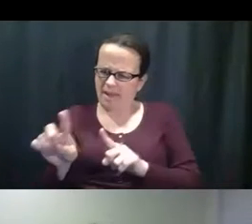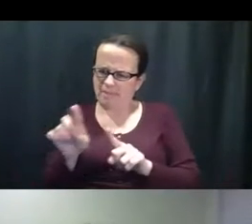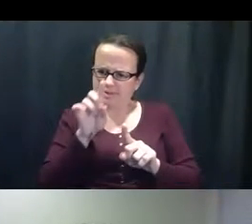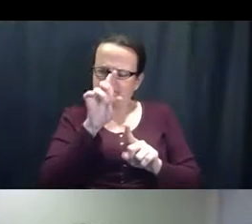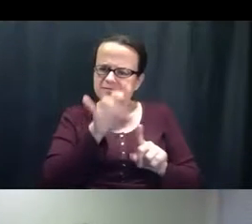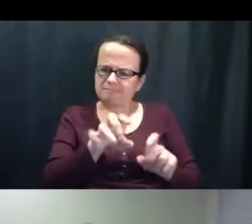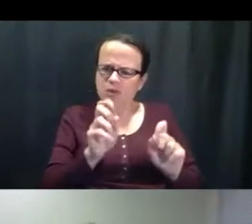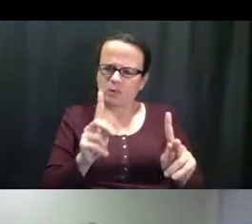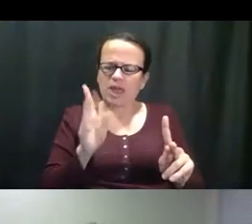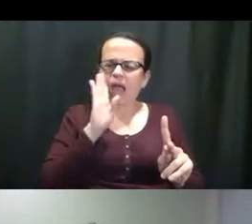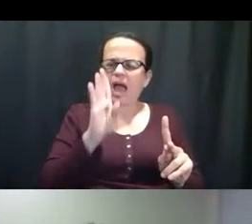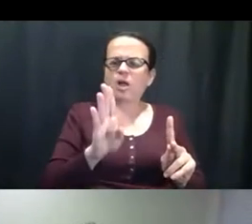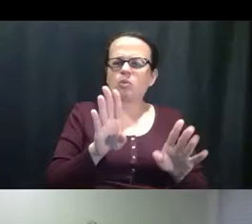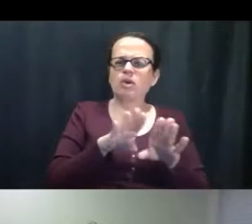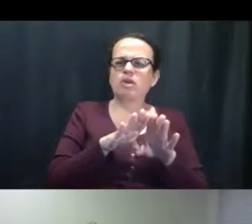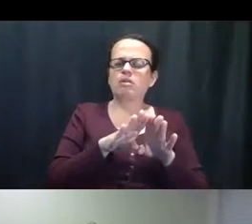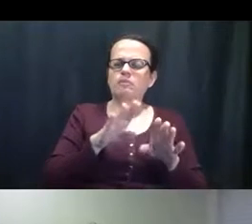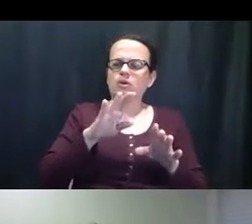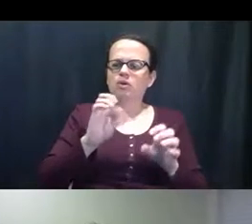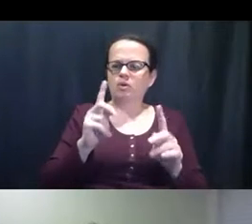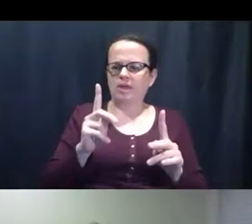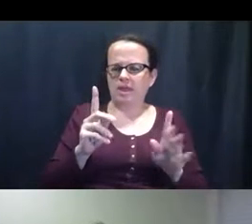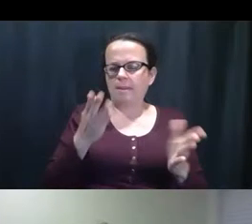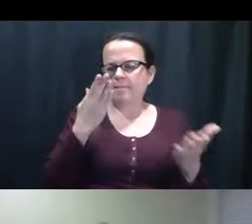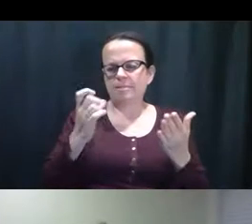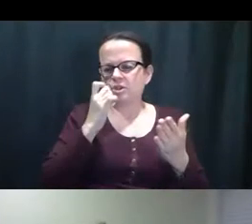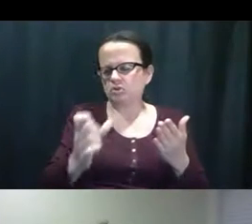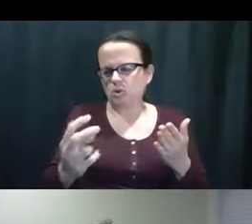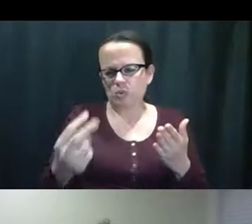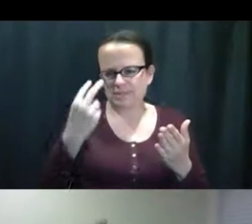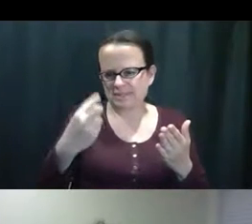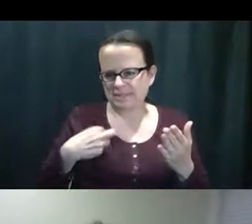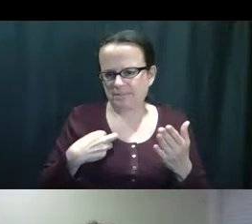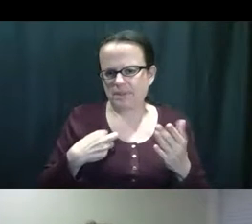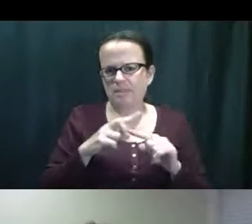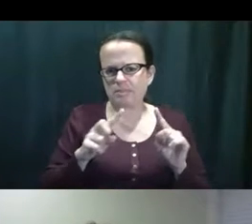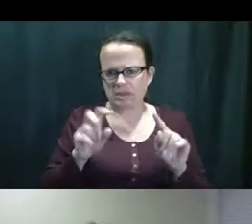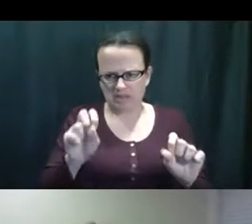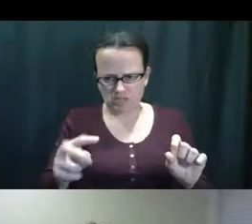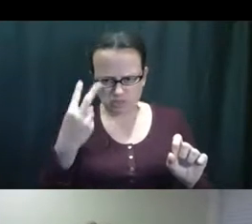tienen un un poco de de pensamiento positivo. Es posible que.